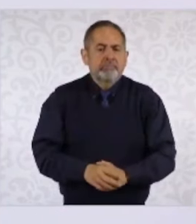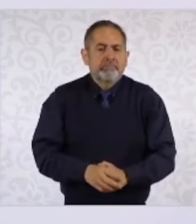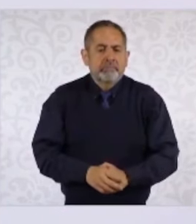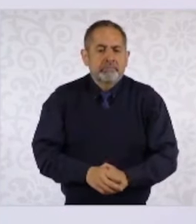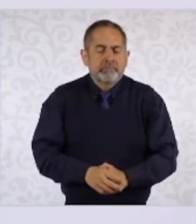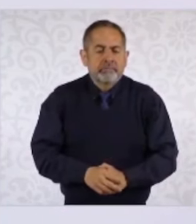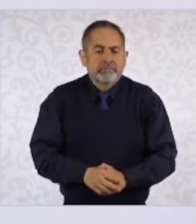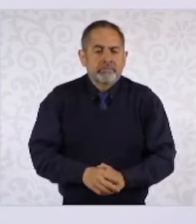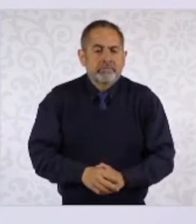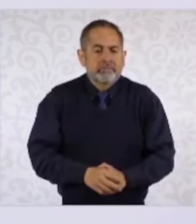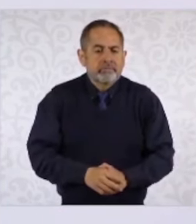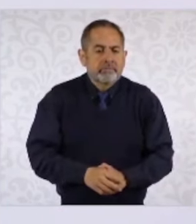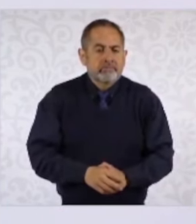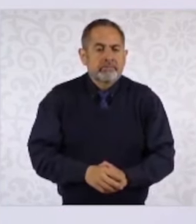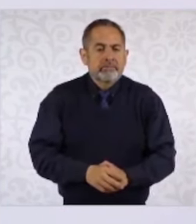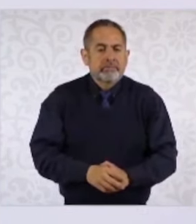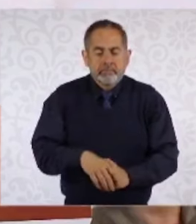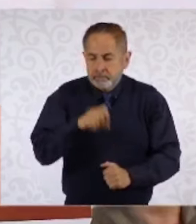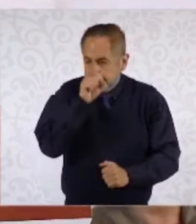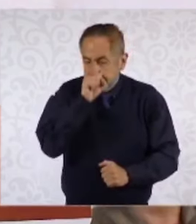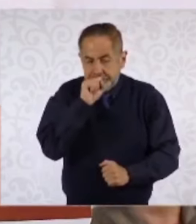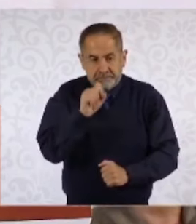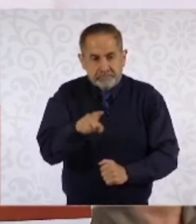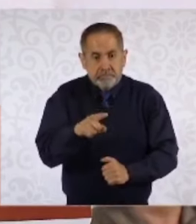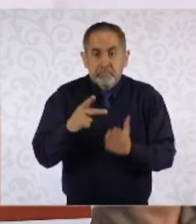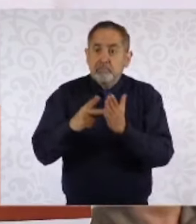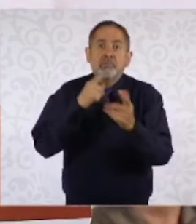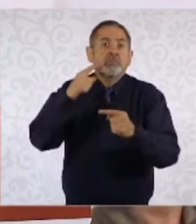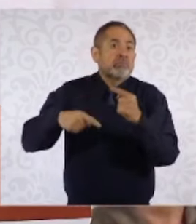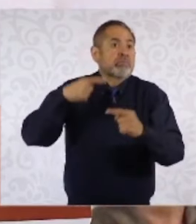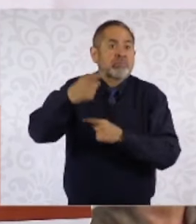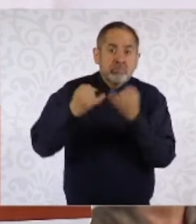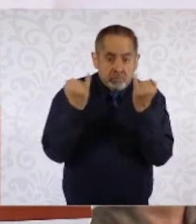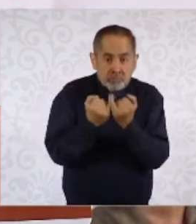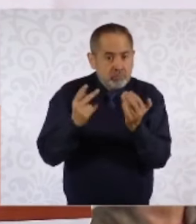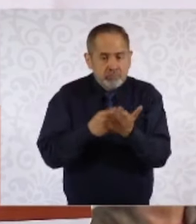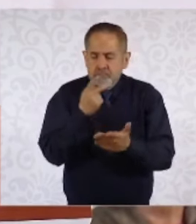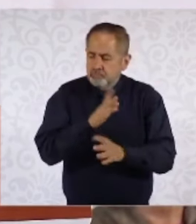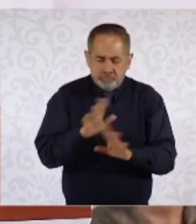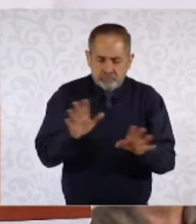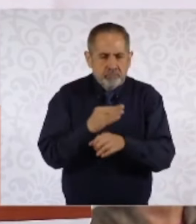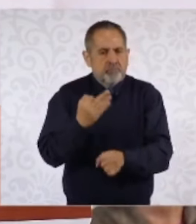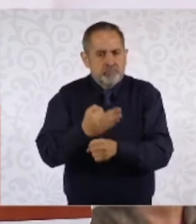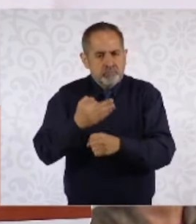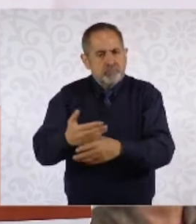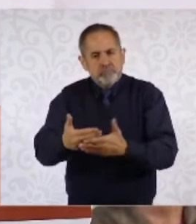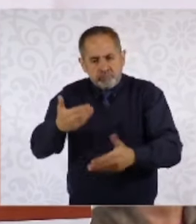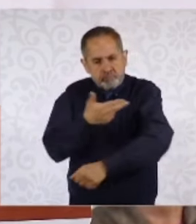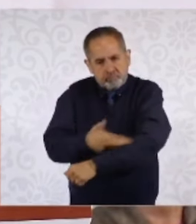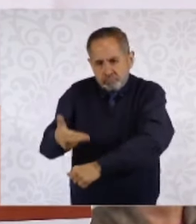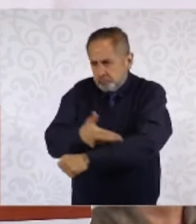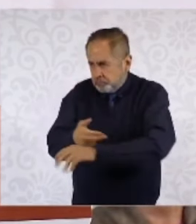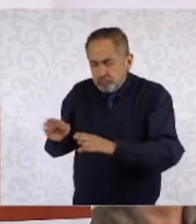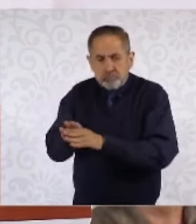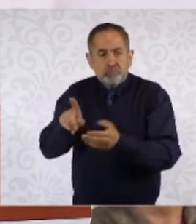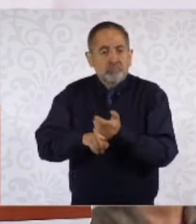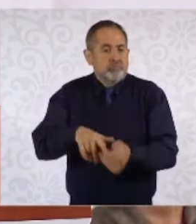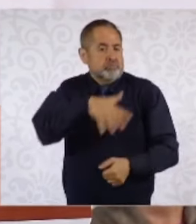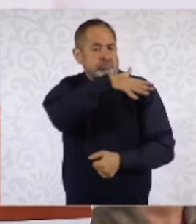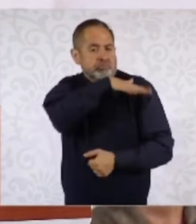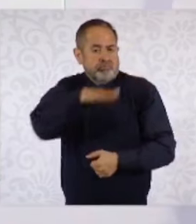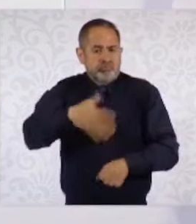De igual manera, no puede repetirse una situación así, se están tomando las medidas, el general